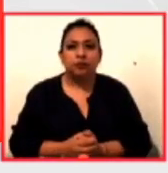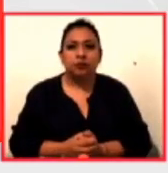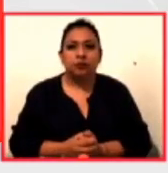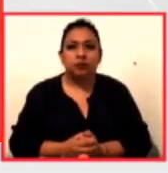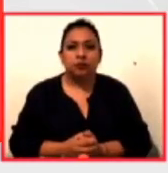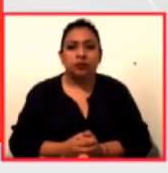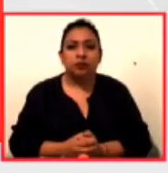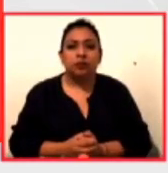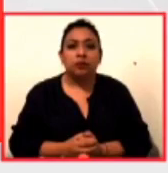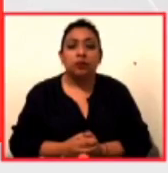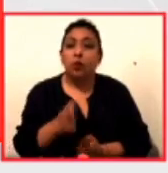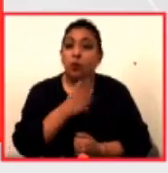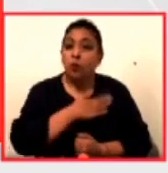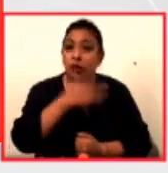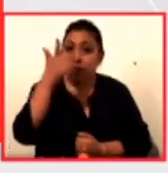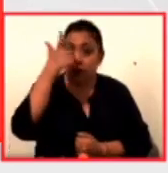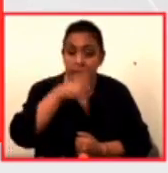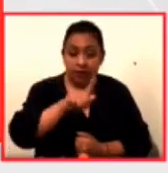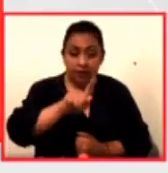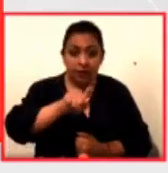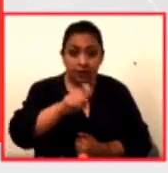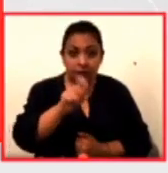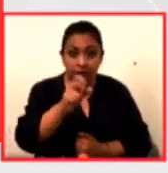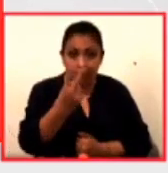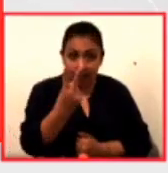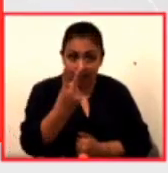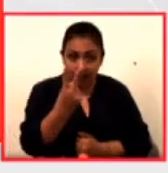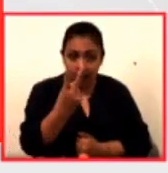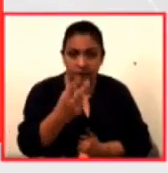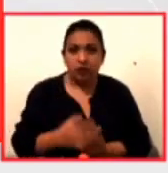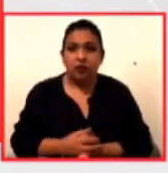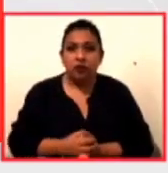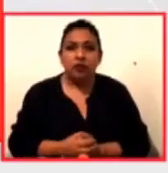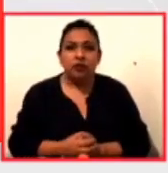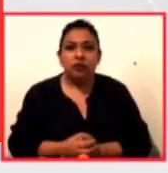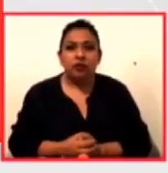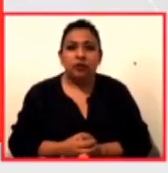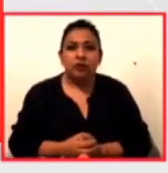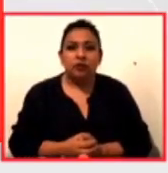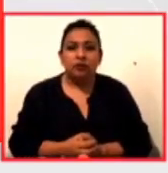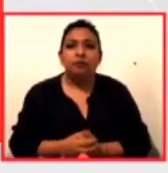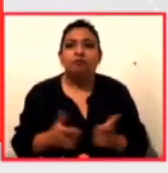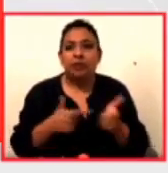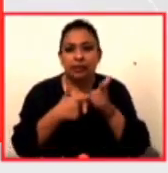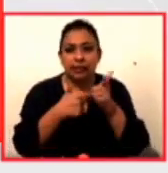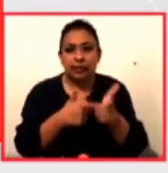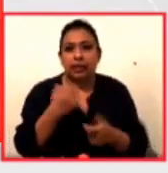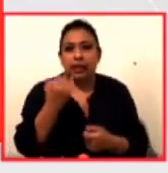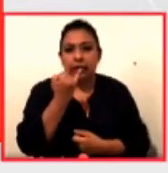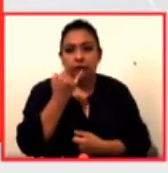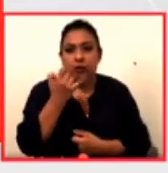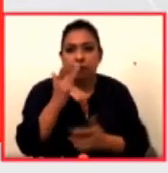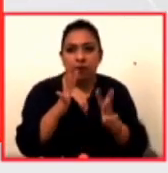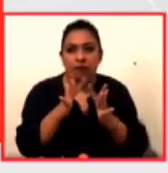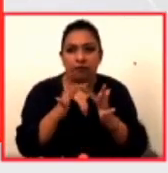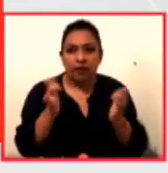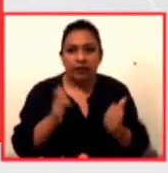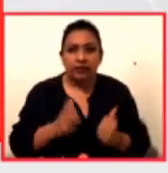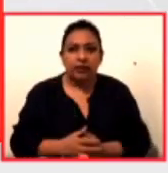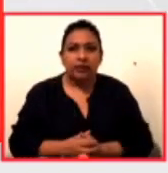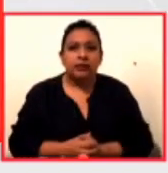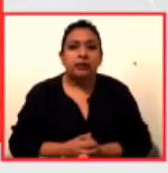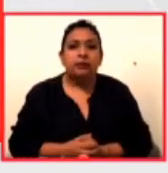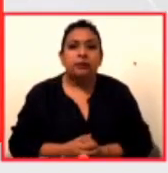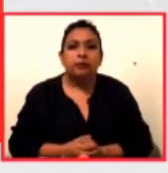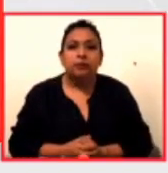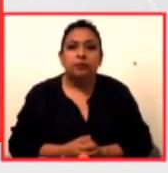buenos días canal 22 malheureusement je vais devoir poursuivre en français au nom de tous mes collègues musiciens de l'orchestre